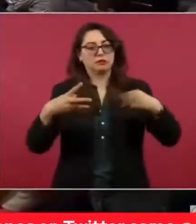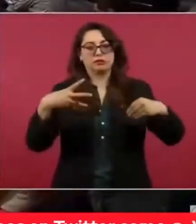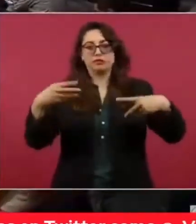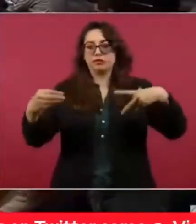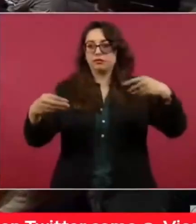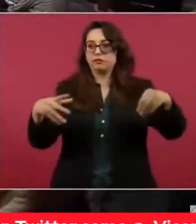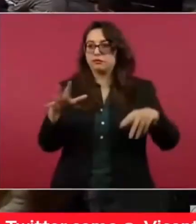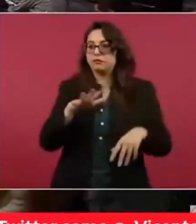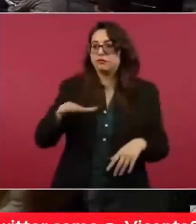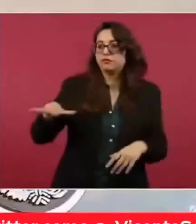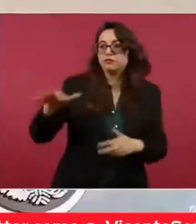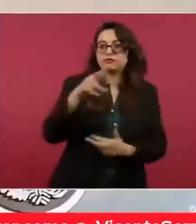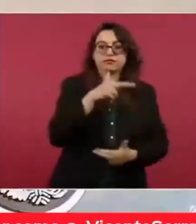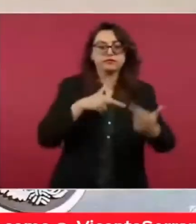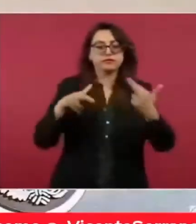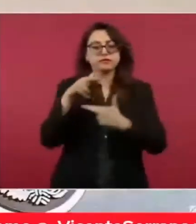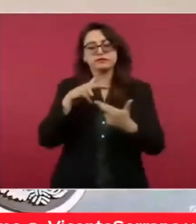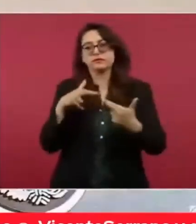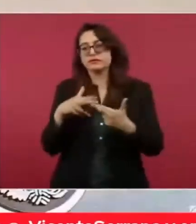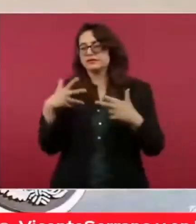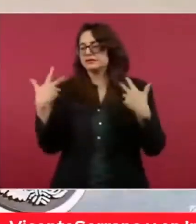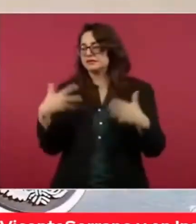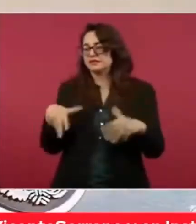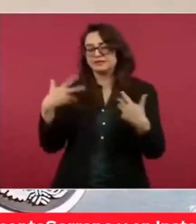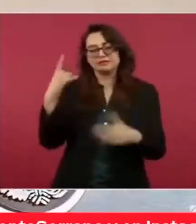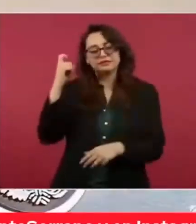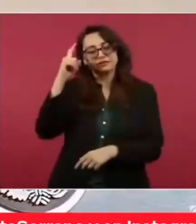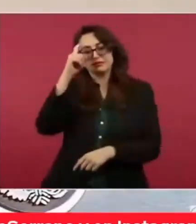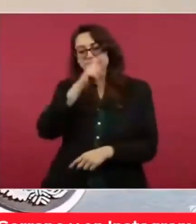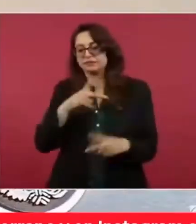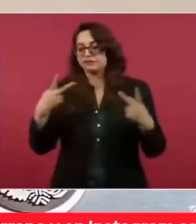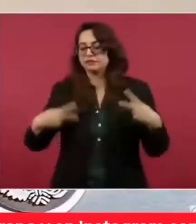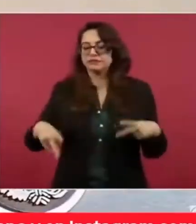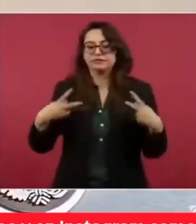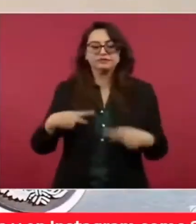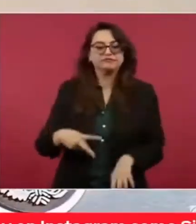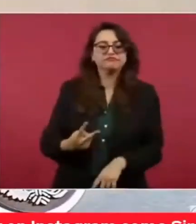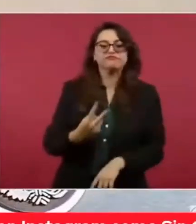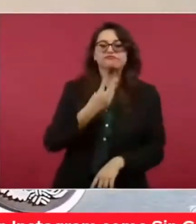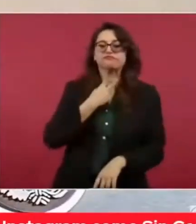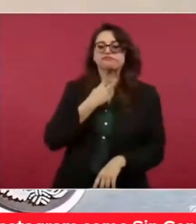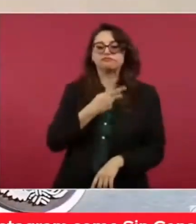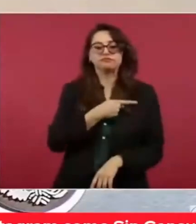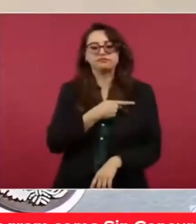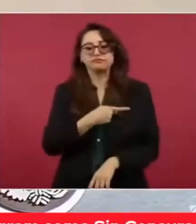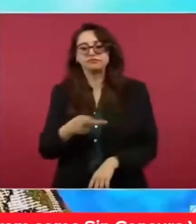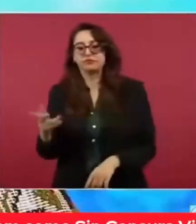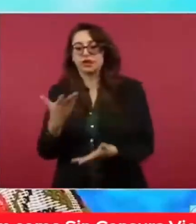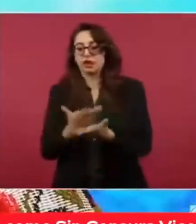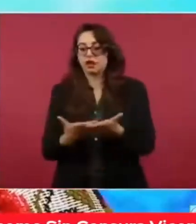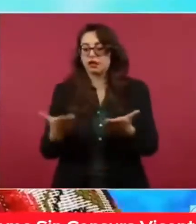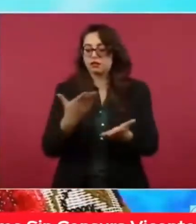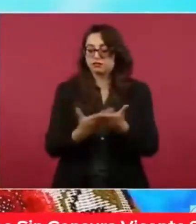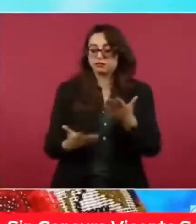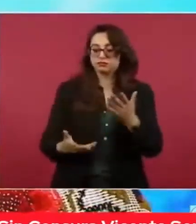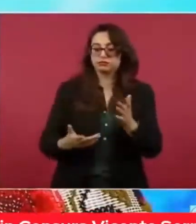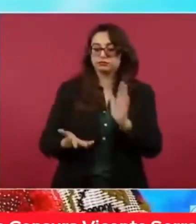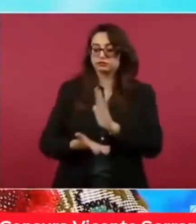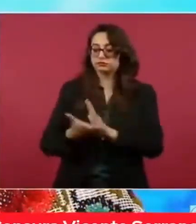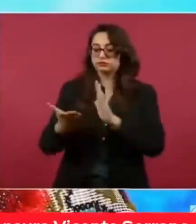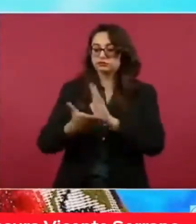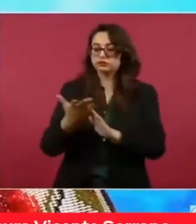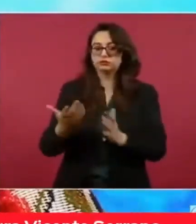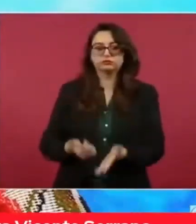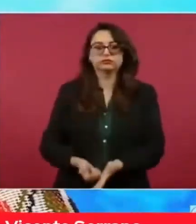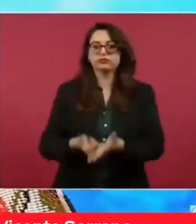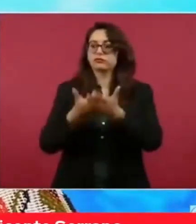en la región, estos empleos han sido fundamentales y han permitido una recuperación mucho más rápida y sólida en nuestro estado. Gracias